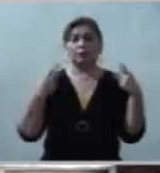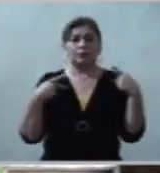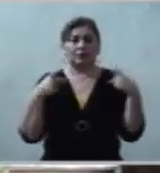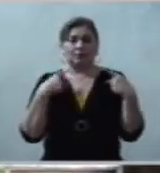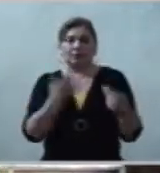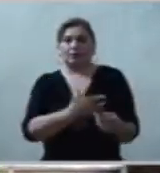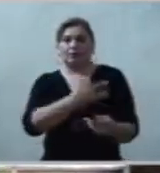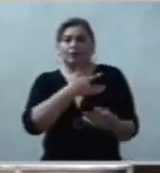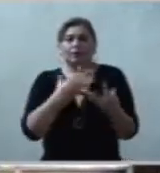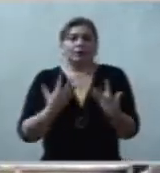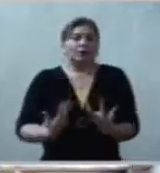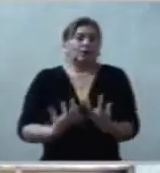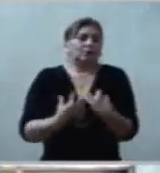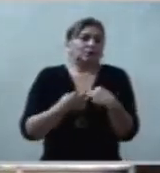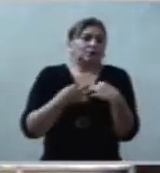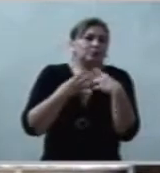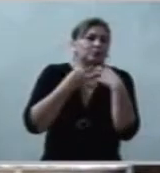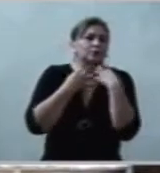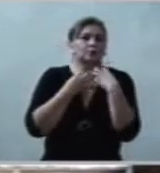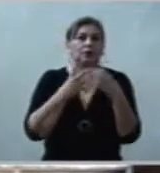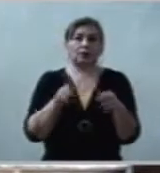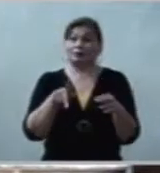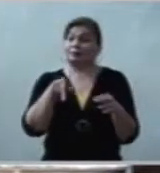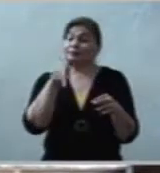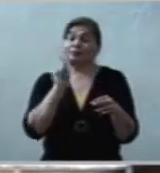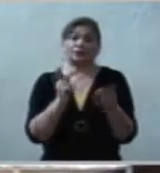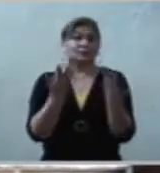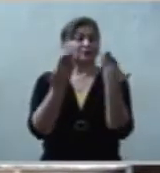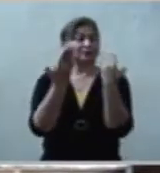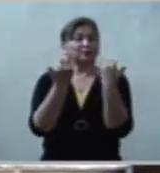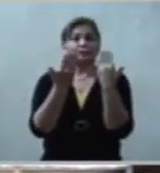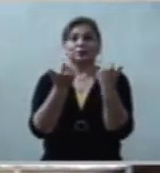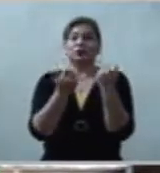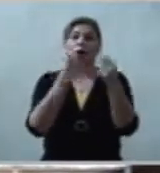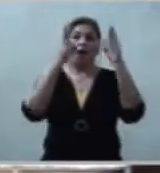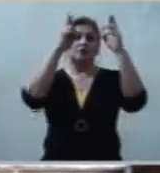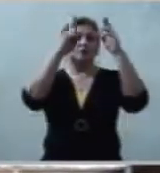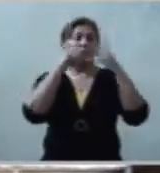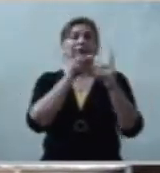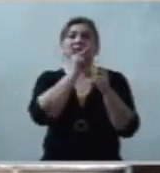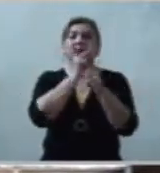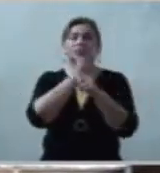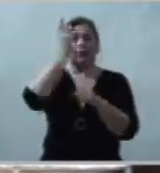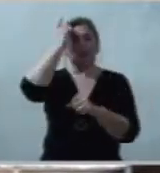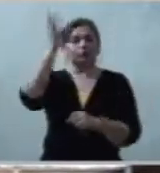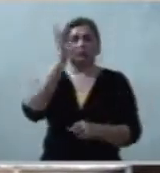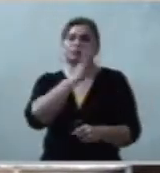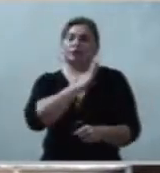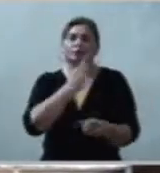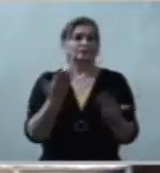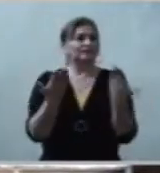si no viene el regalo de Dios, no hay fe.